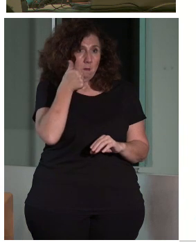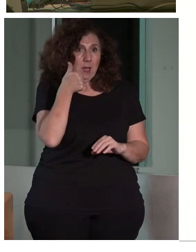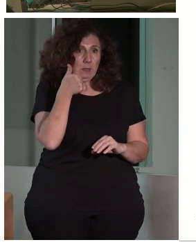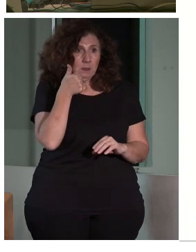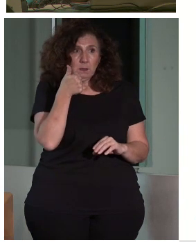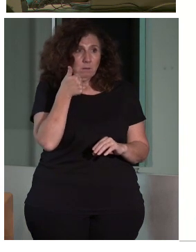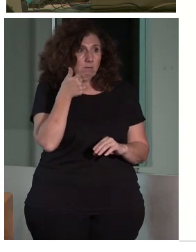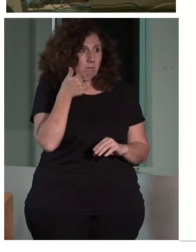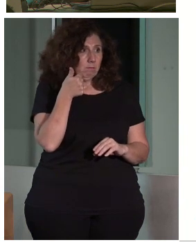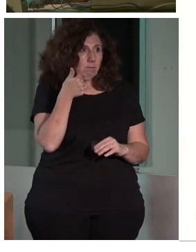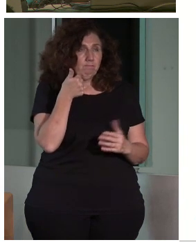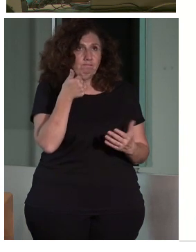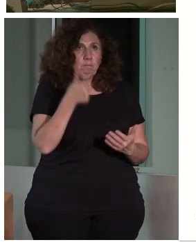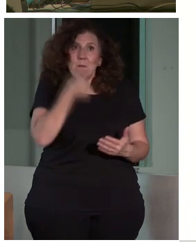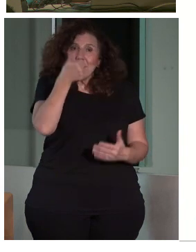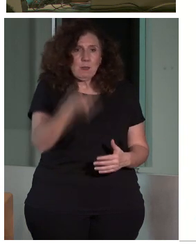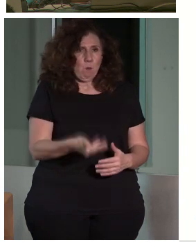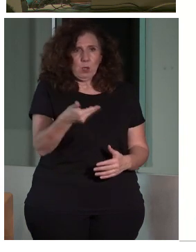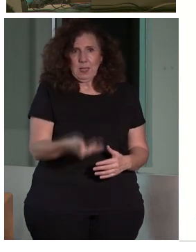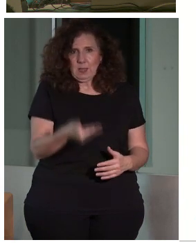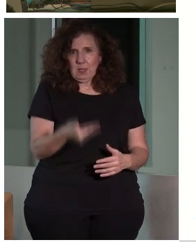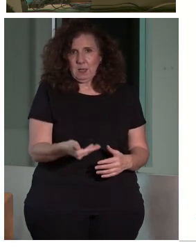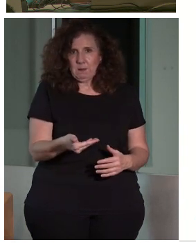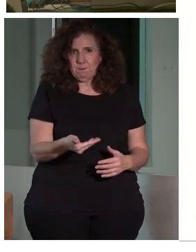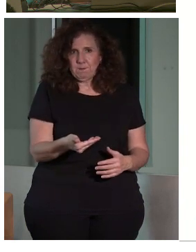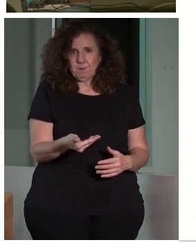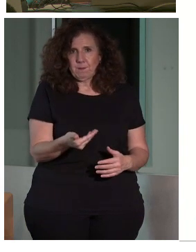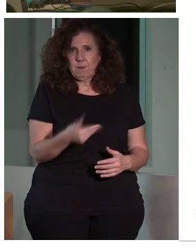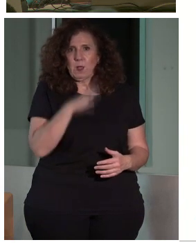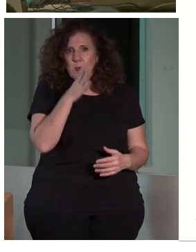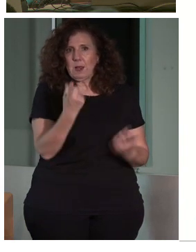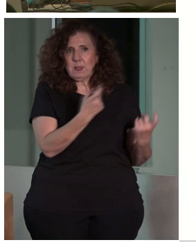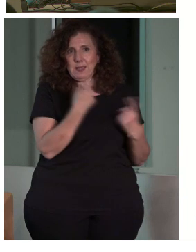relevante y con la accesibilidad también.